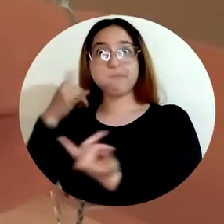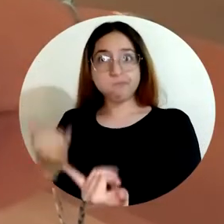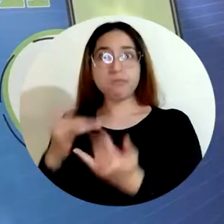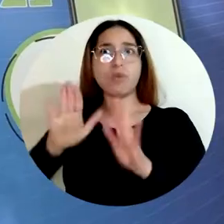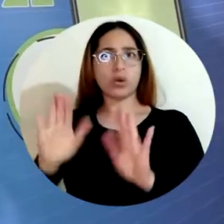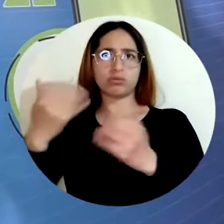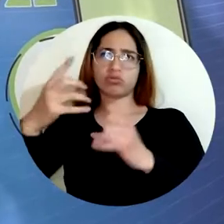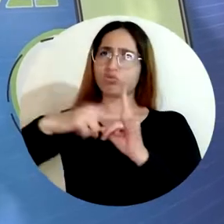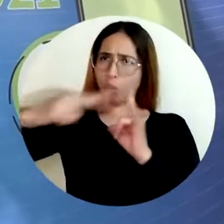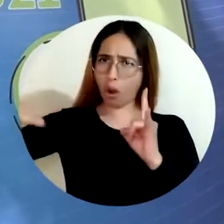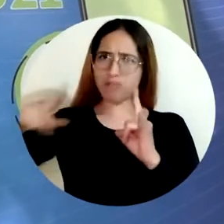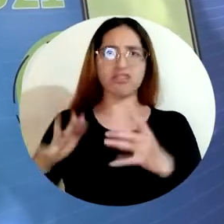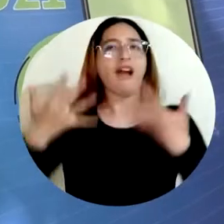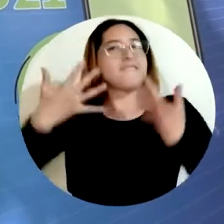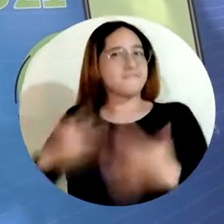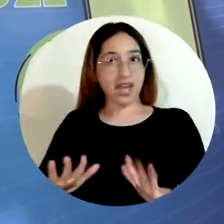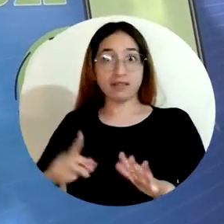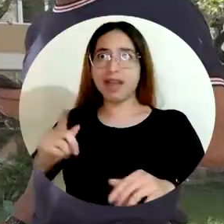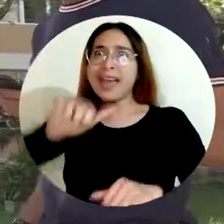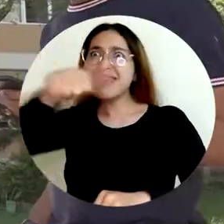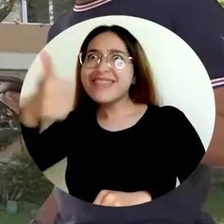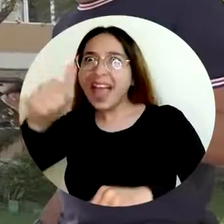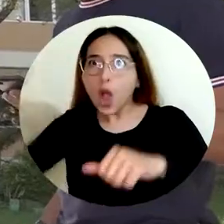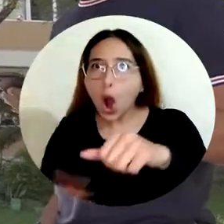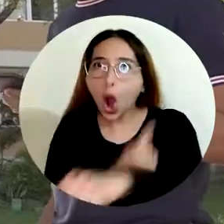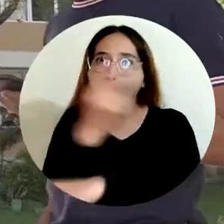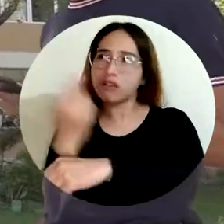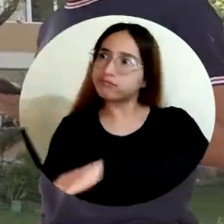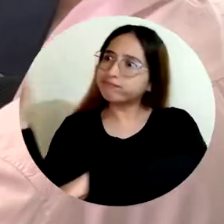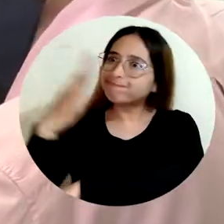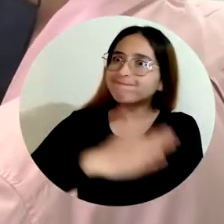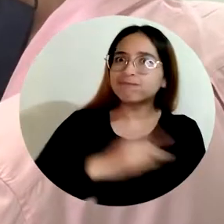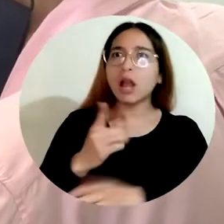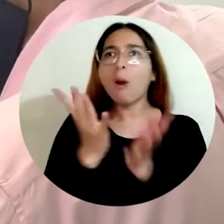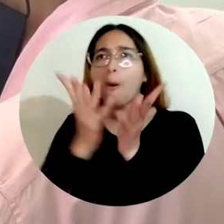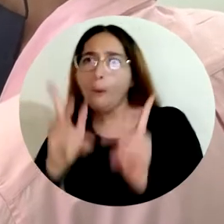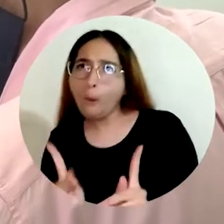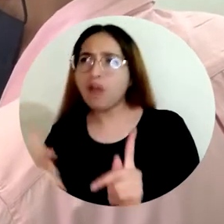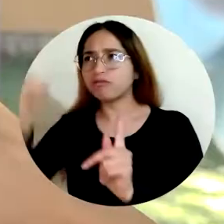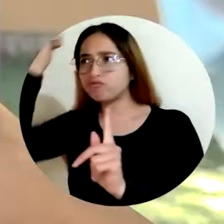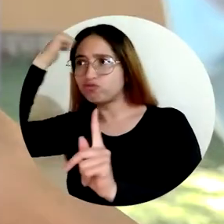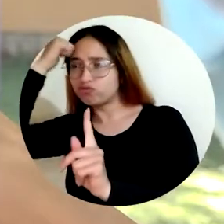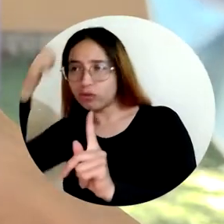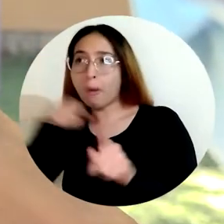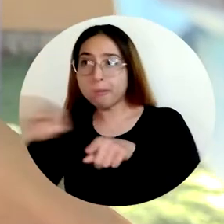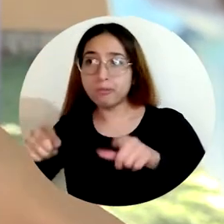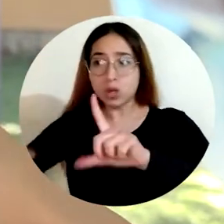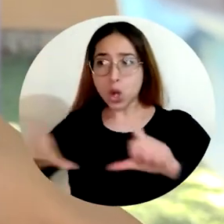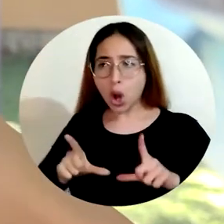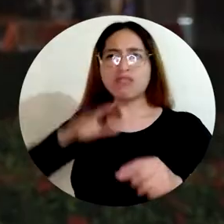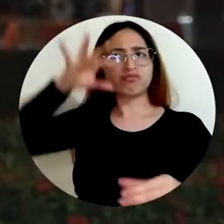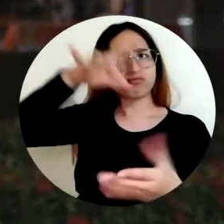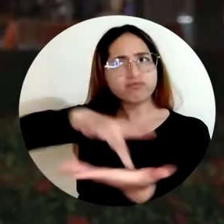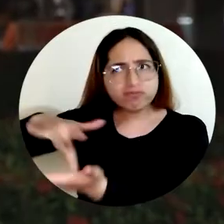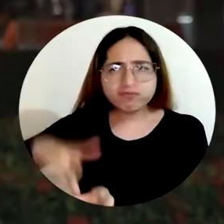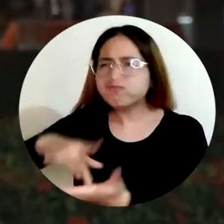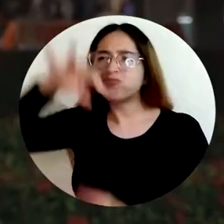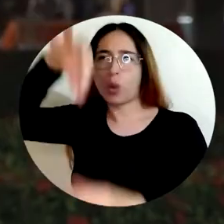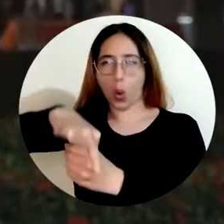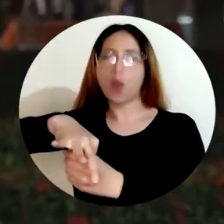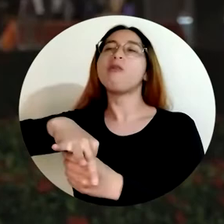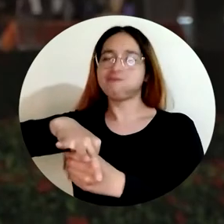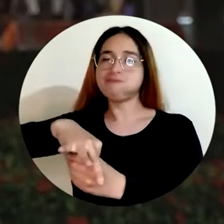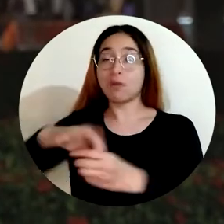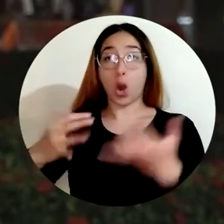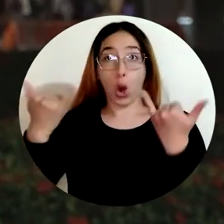satisfactoriamente. Durante 10 horas de ejercicio democrático, estudiantes, docentes y graduados participaron activamente. Hoy toda